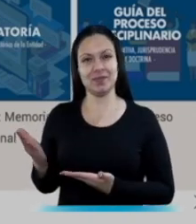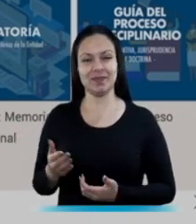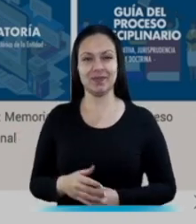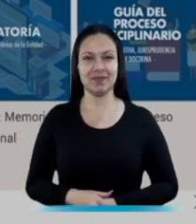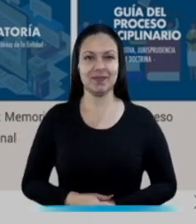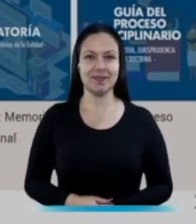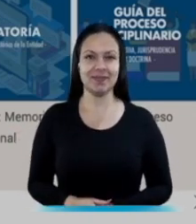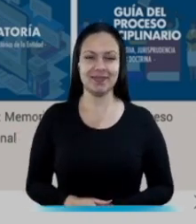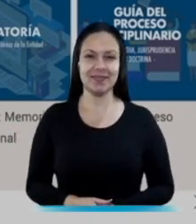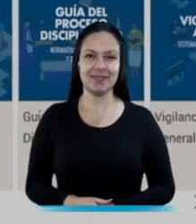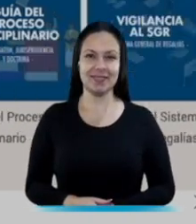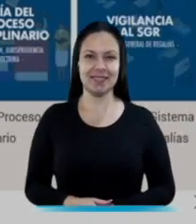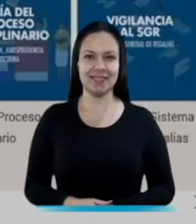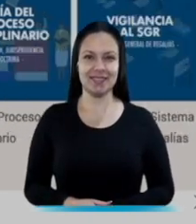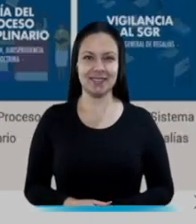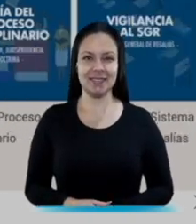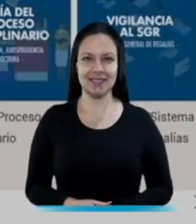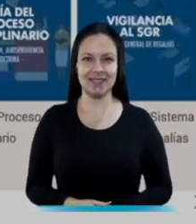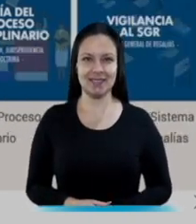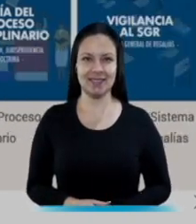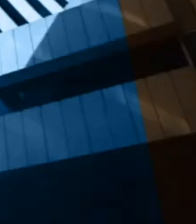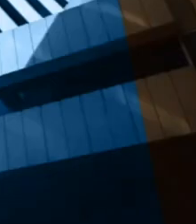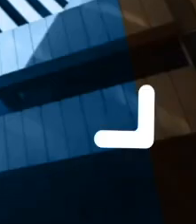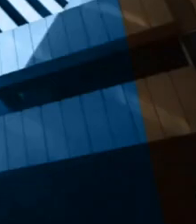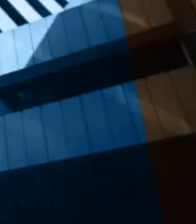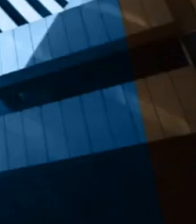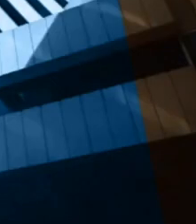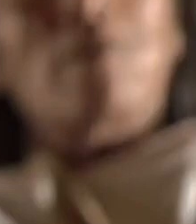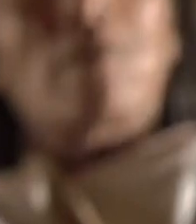.procuraduría.gov.co